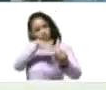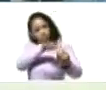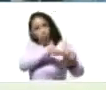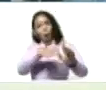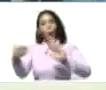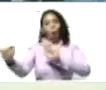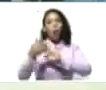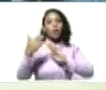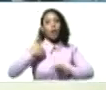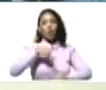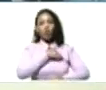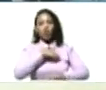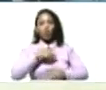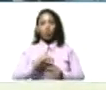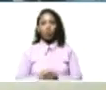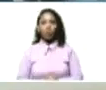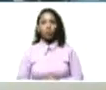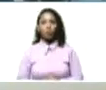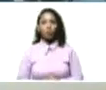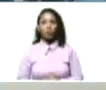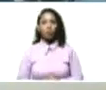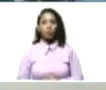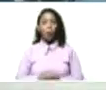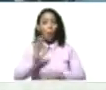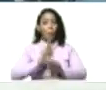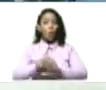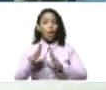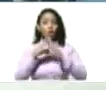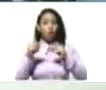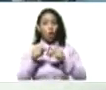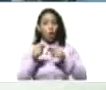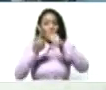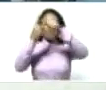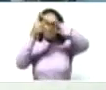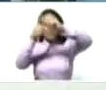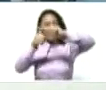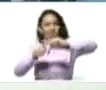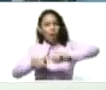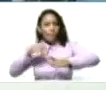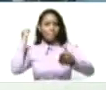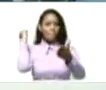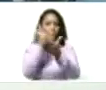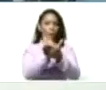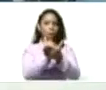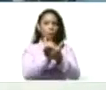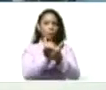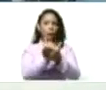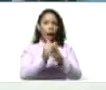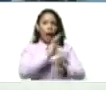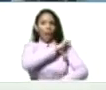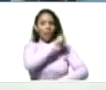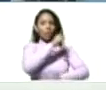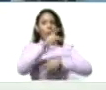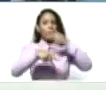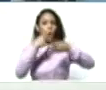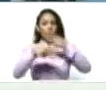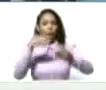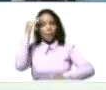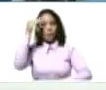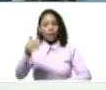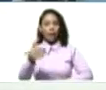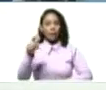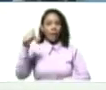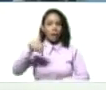contra nosotros. Porque todo fue calculado para asesinar a la dirección política militar